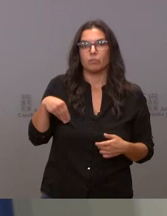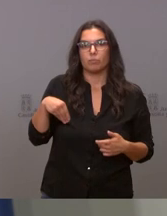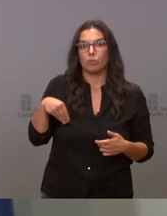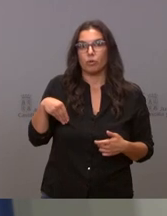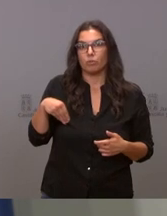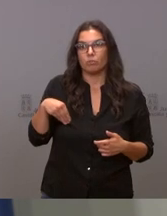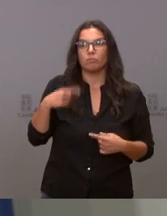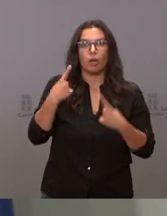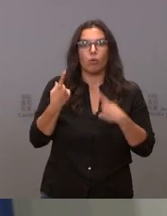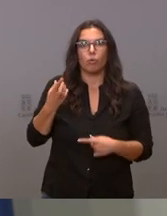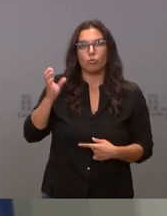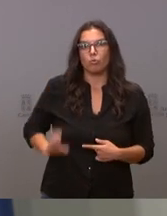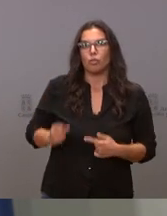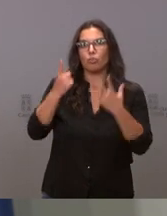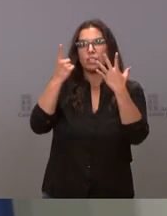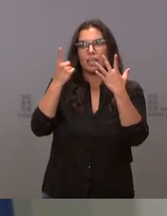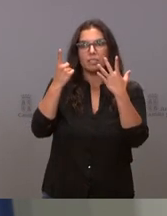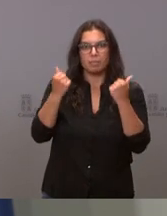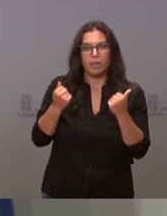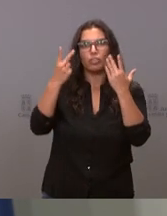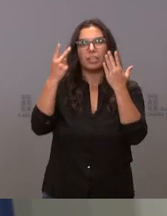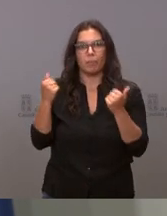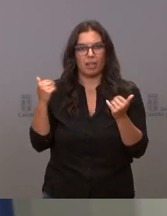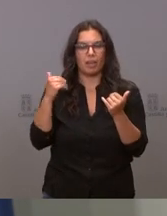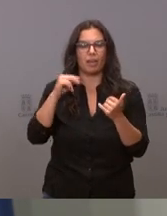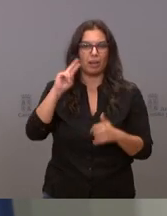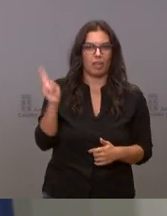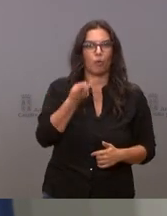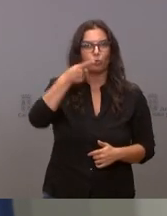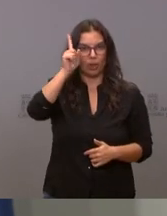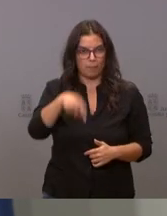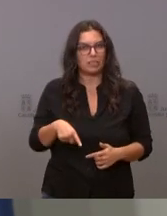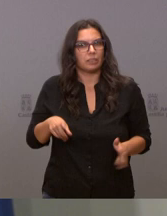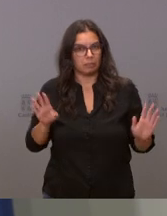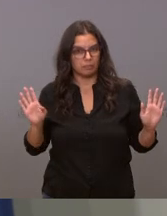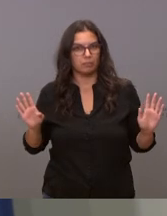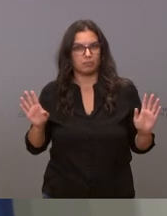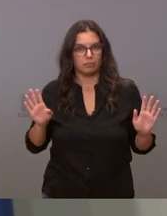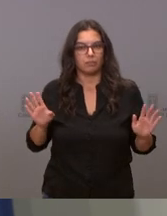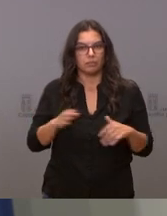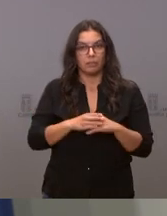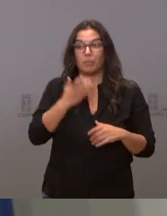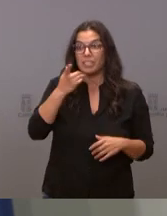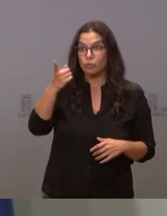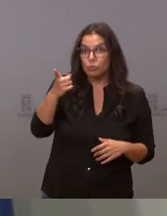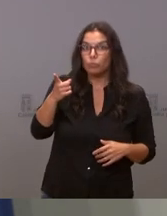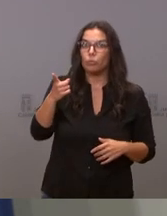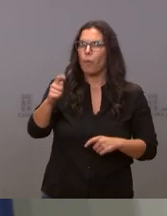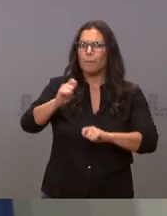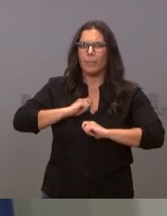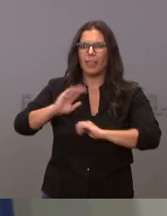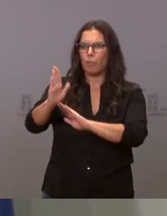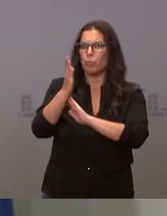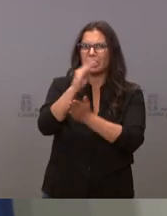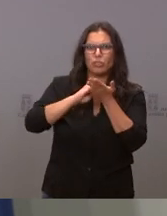gana 6.000 7.000 euros al mes pero si usted tiene una propuesta de salarios que nos arregle el problema no va a ser el